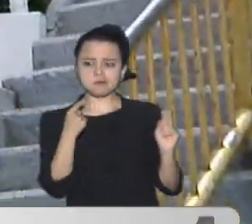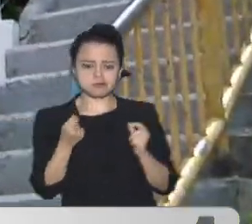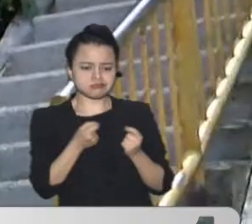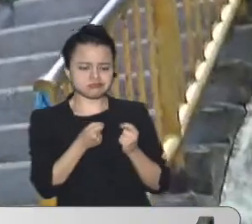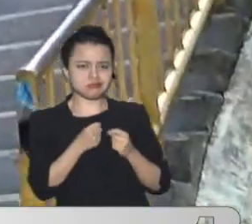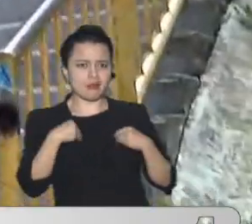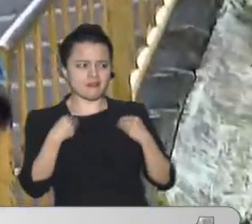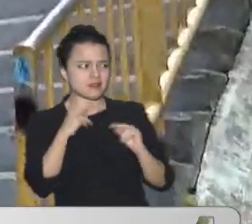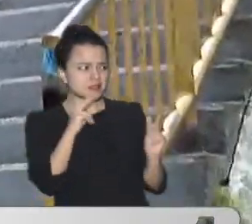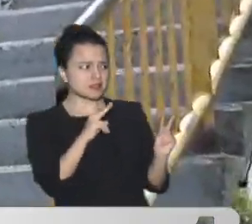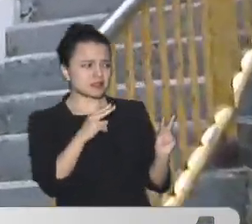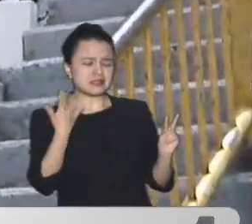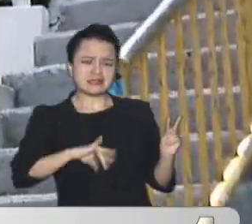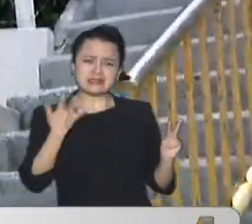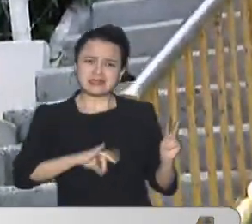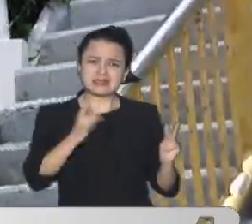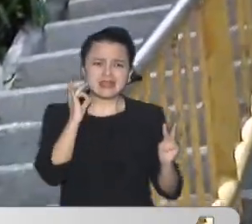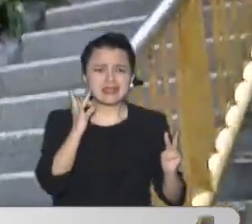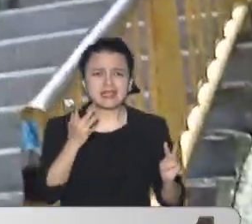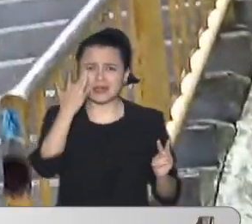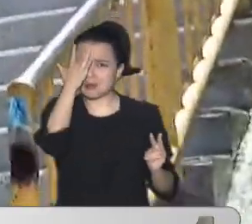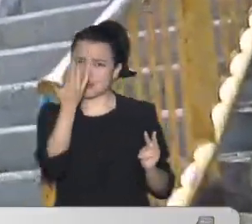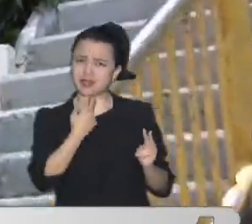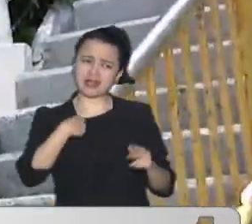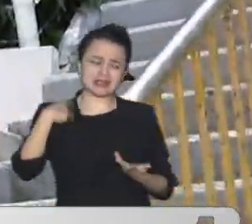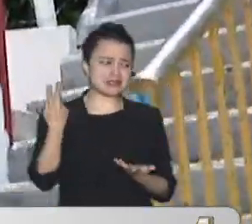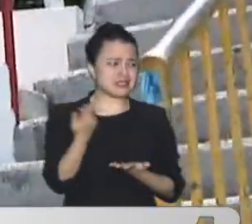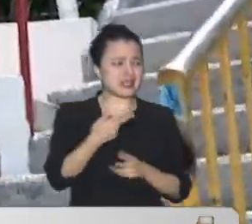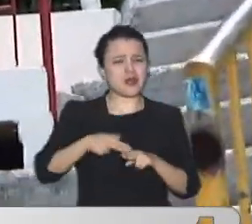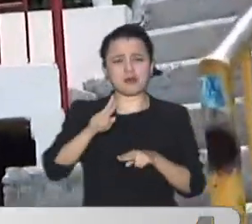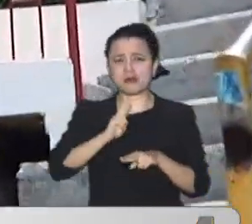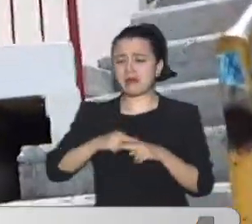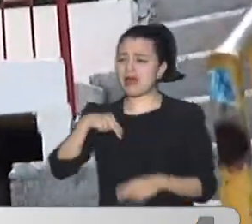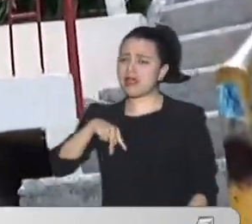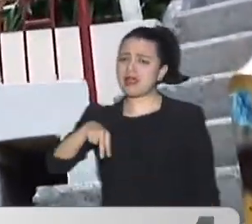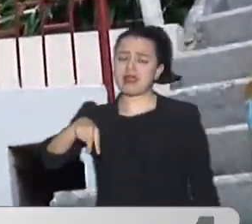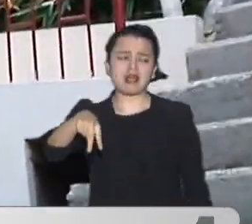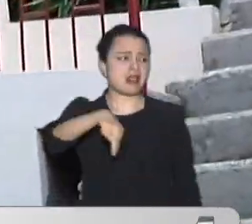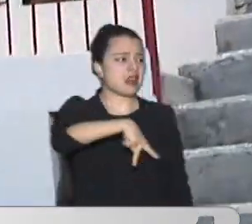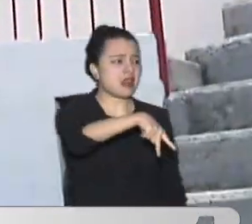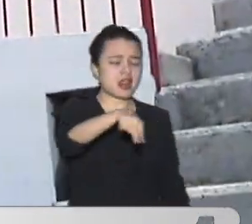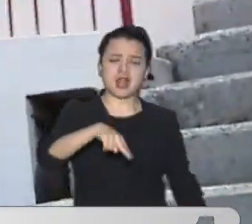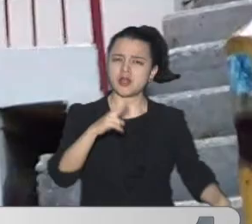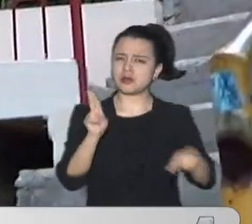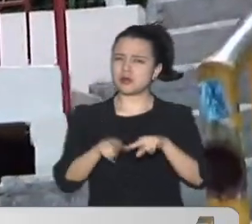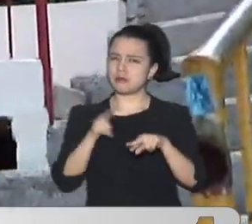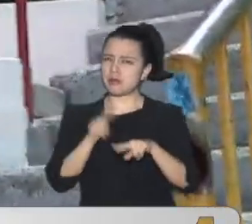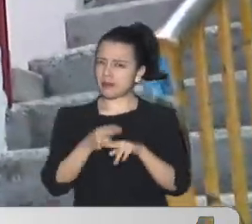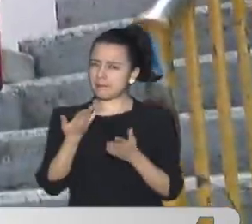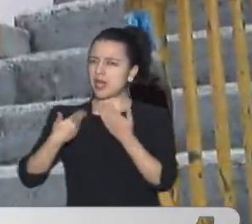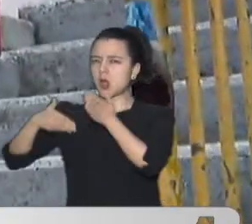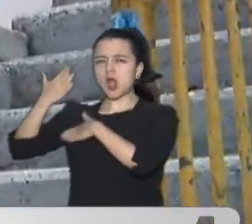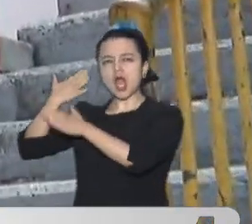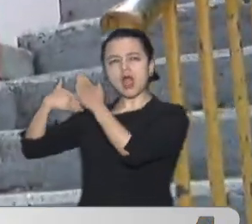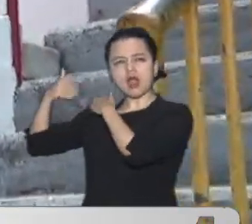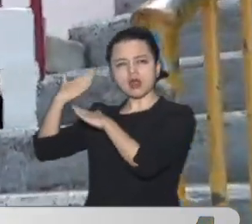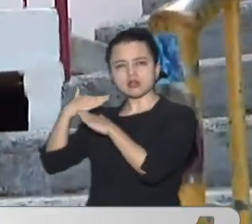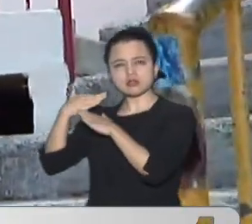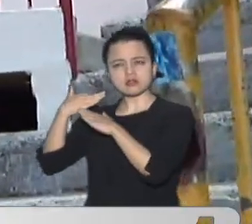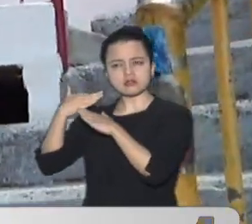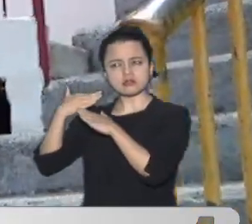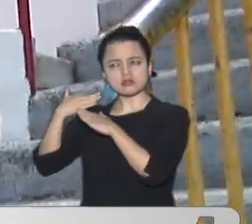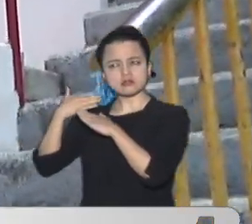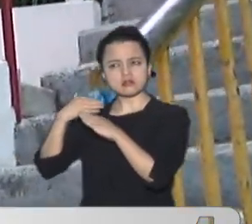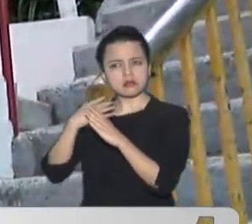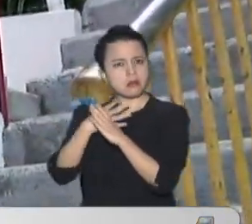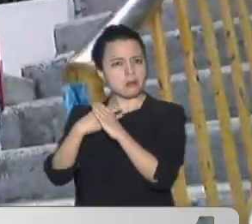constantemente Caminaba por las calles De este barrio Villalilien En la comuna 8 De Medellín Y notaron Que desde hace algunos días No salía